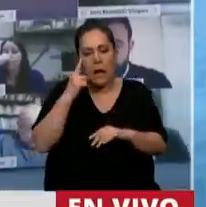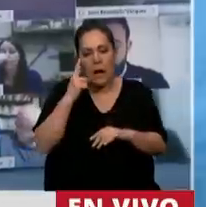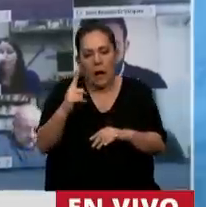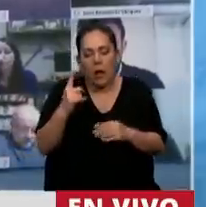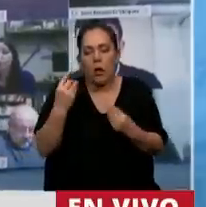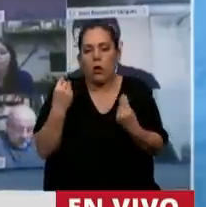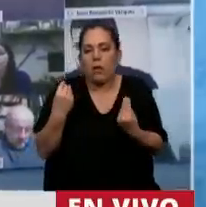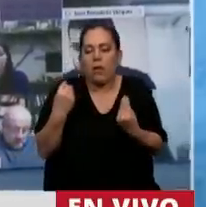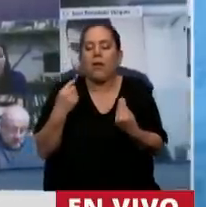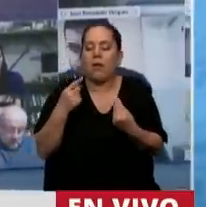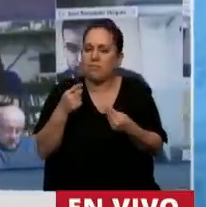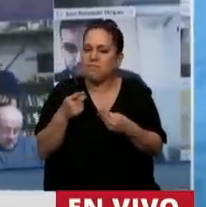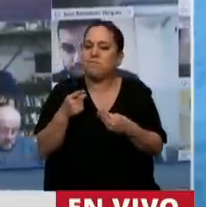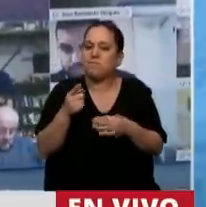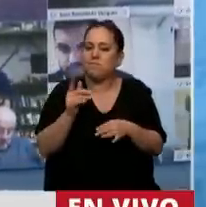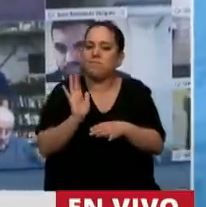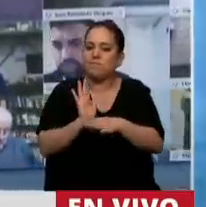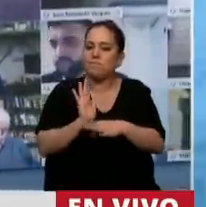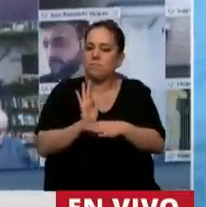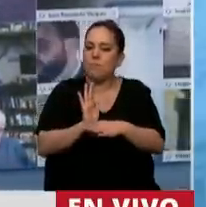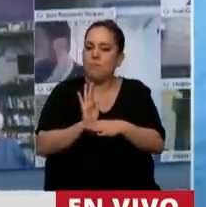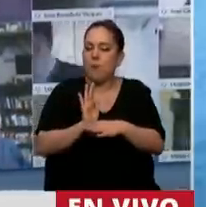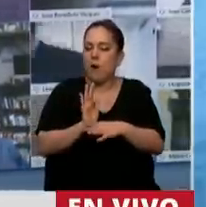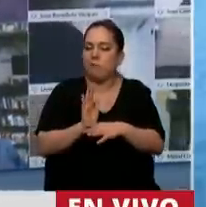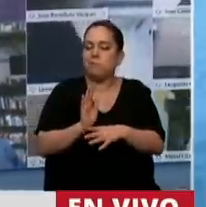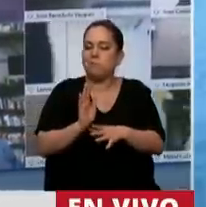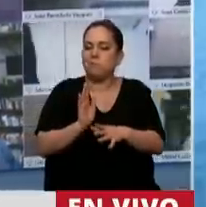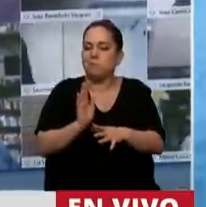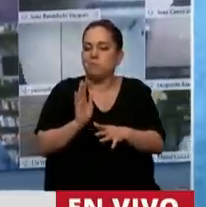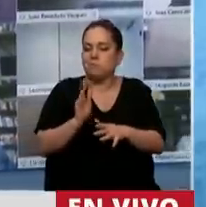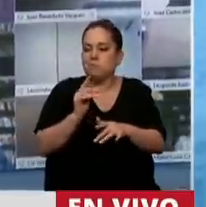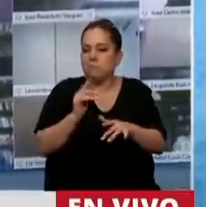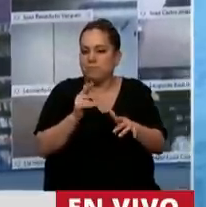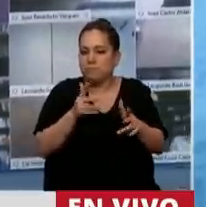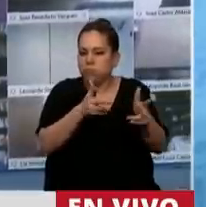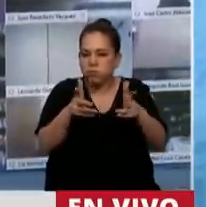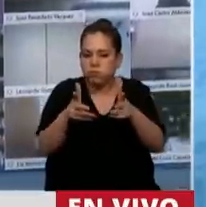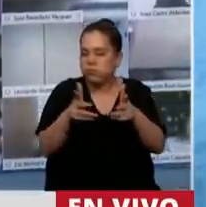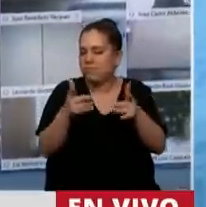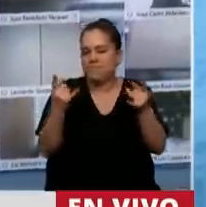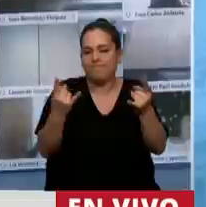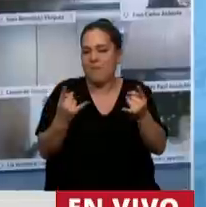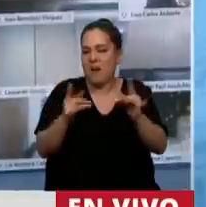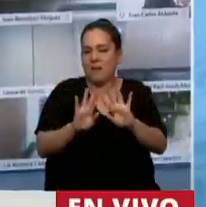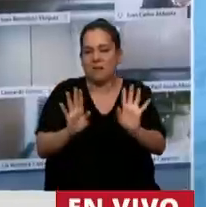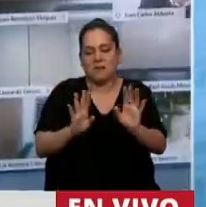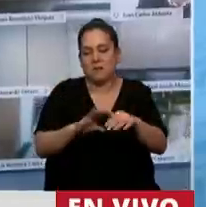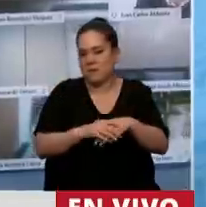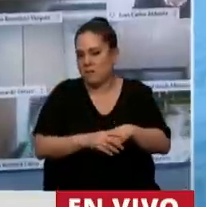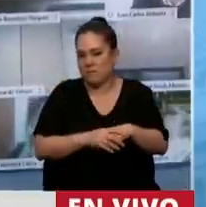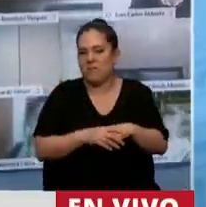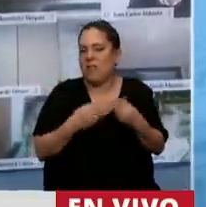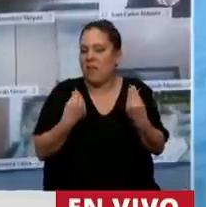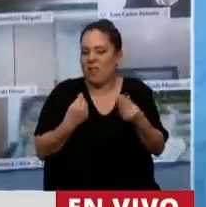parte de una premisa absolutamente falsa y es intentar